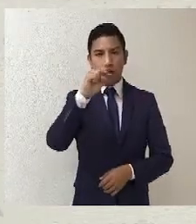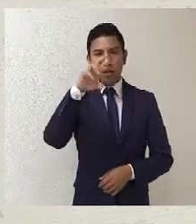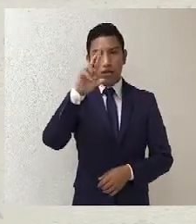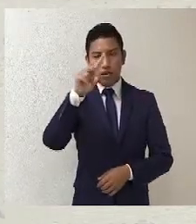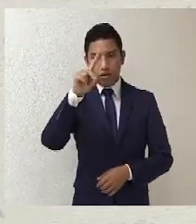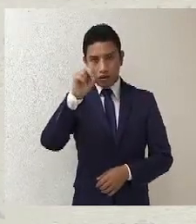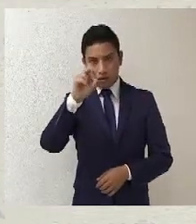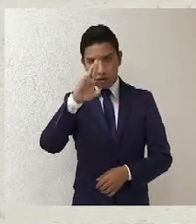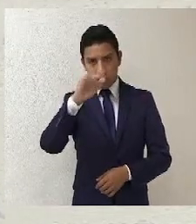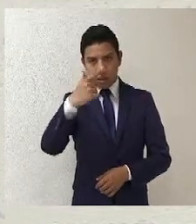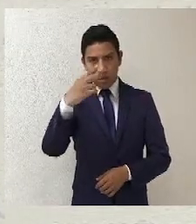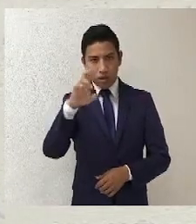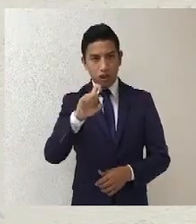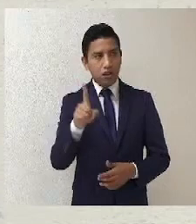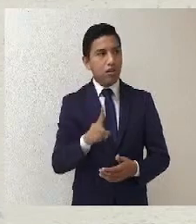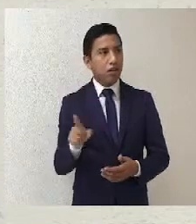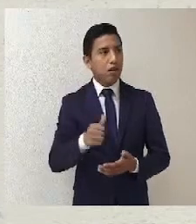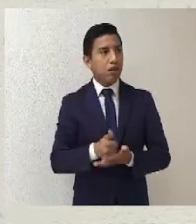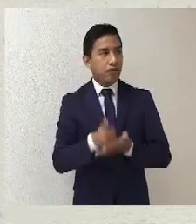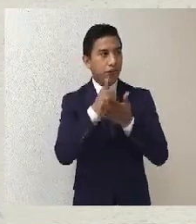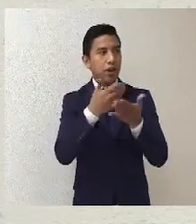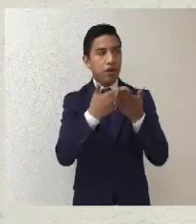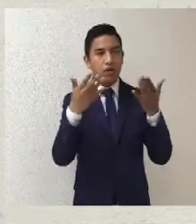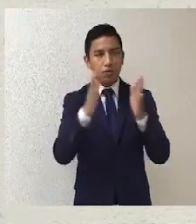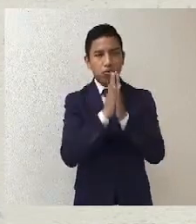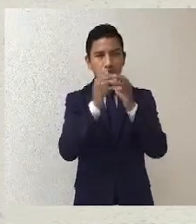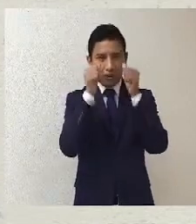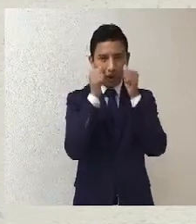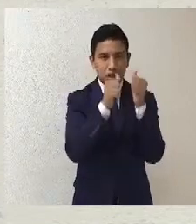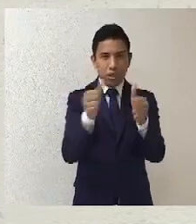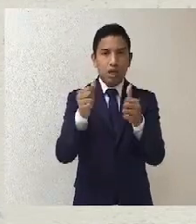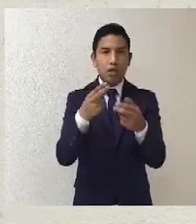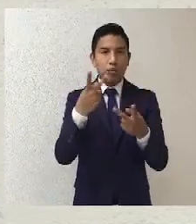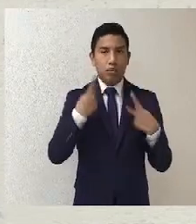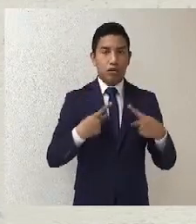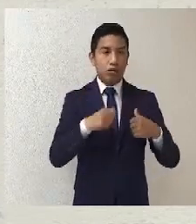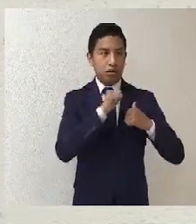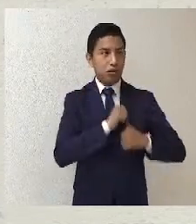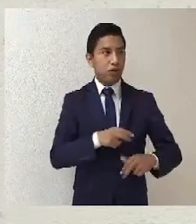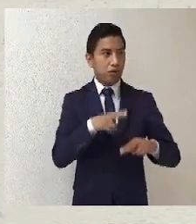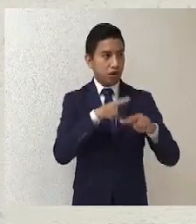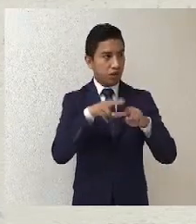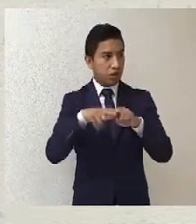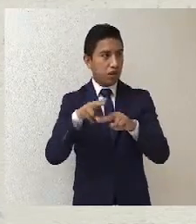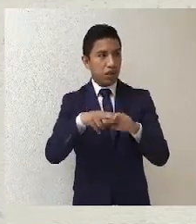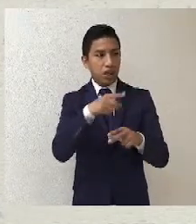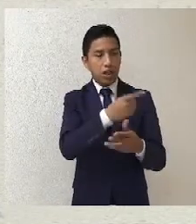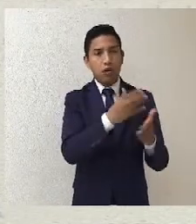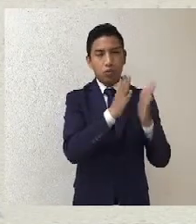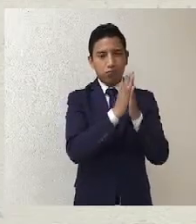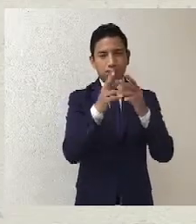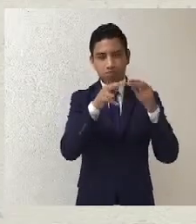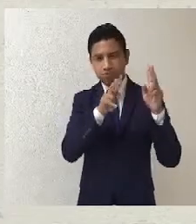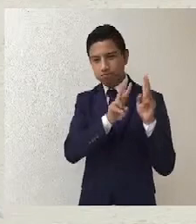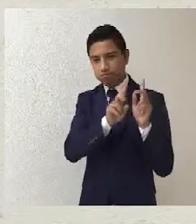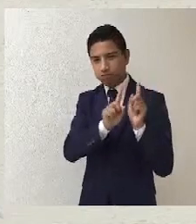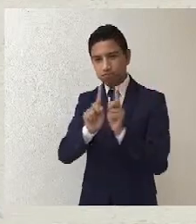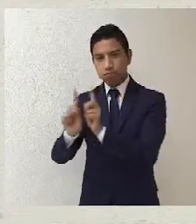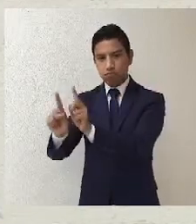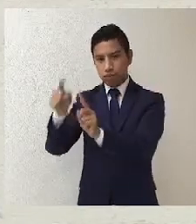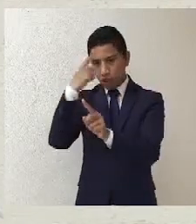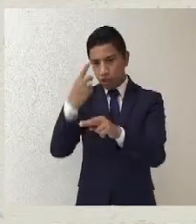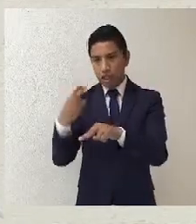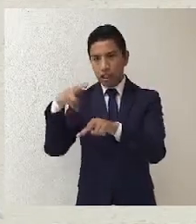Para dar inicio al taller, invitamos atentamente a los miembros del Presidium a ocupar sus asientos reservados en la primera fila. Muchas gracias.